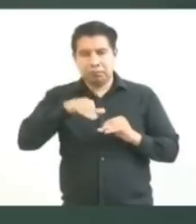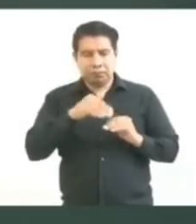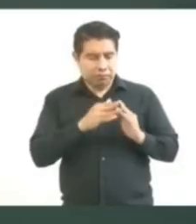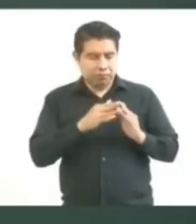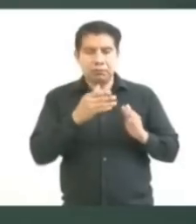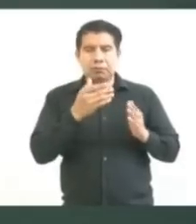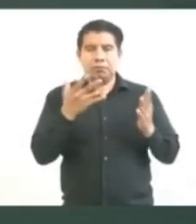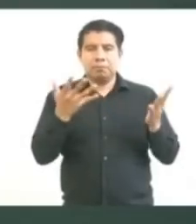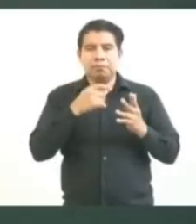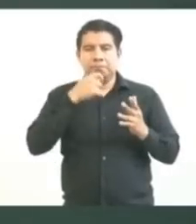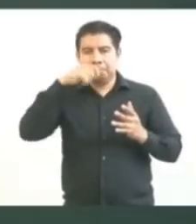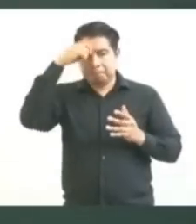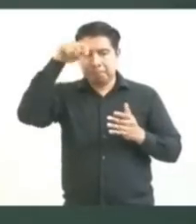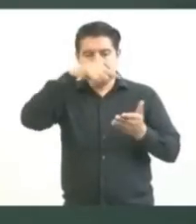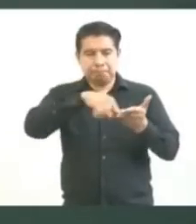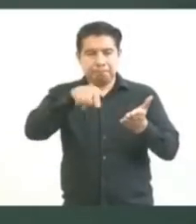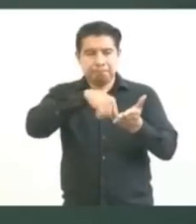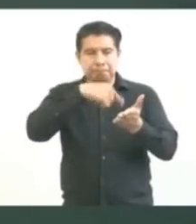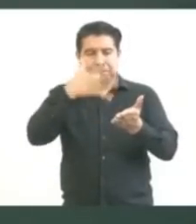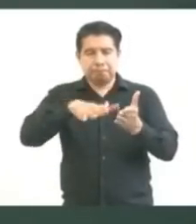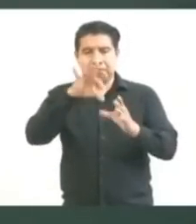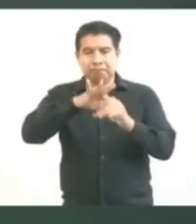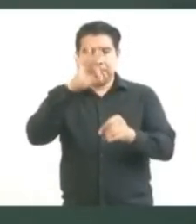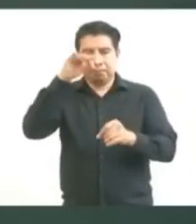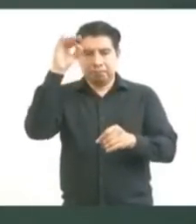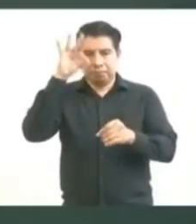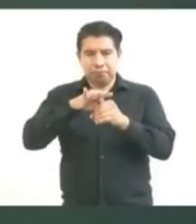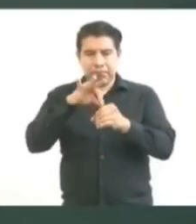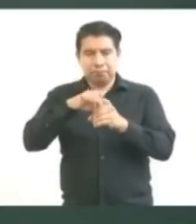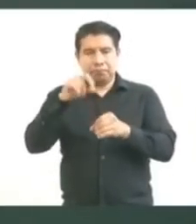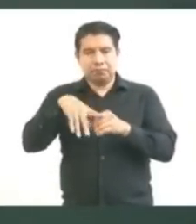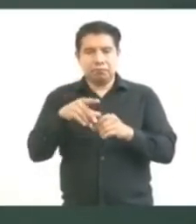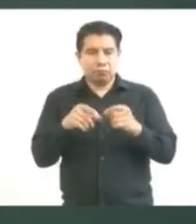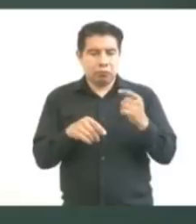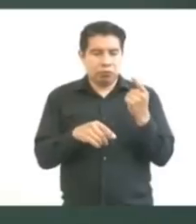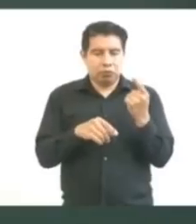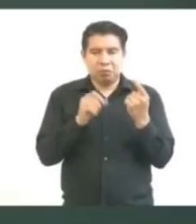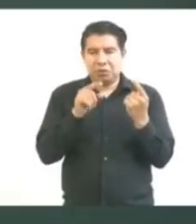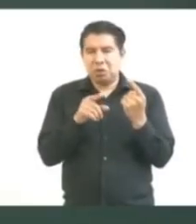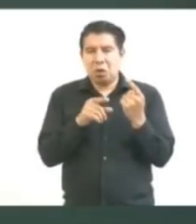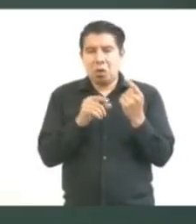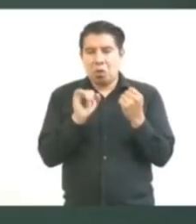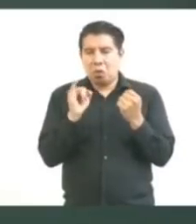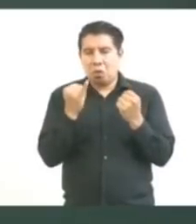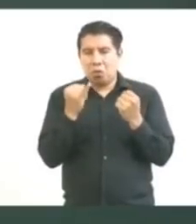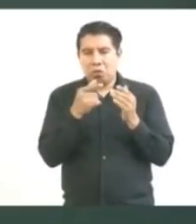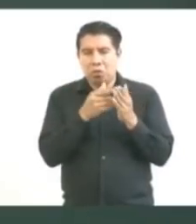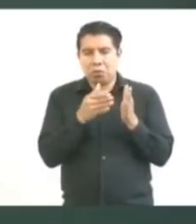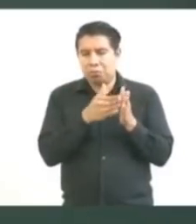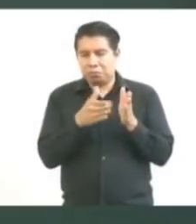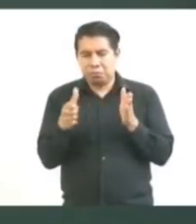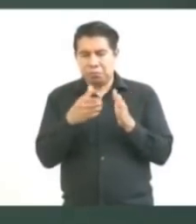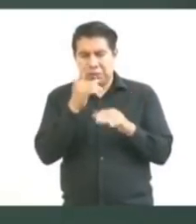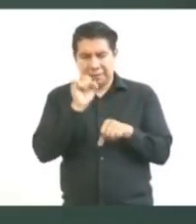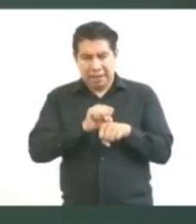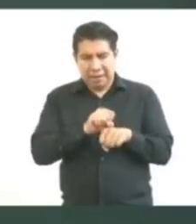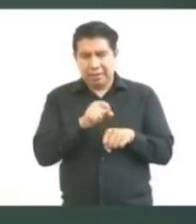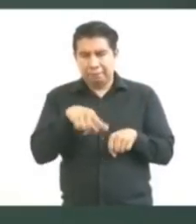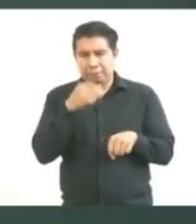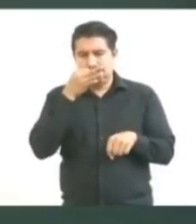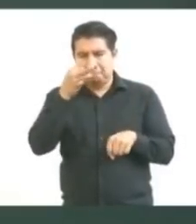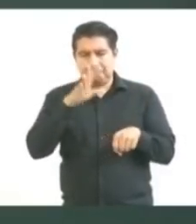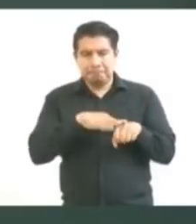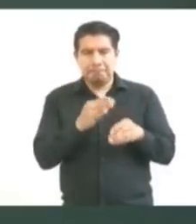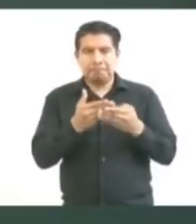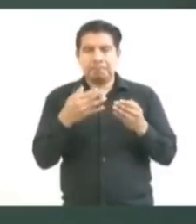la elección de junio, de la primera semana de junio, empezamos a entregar.